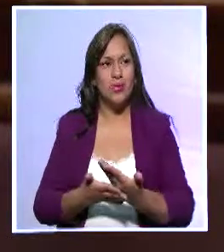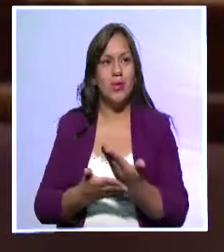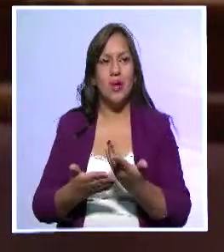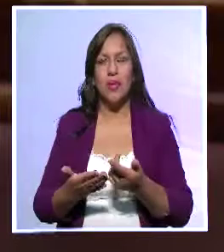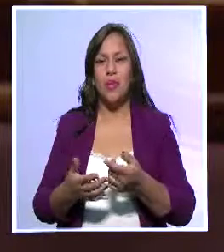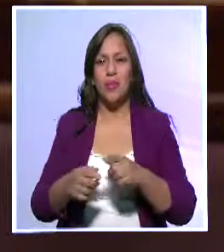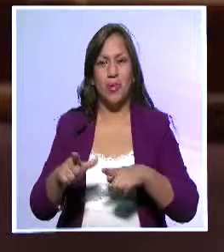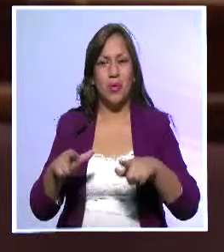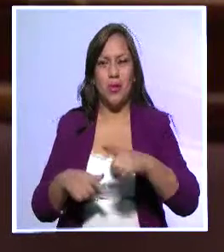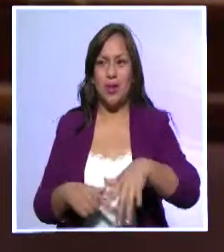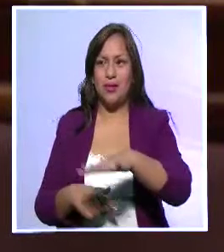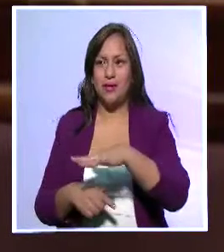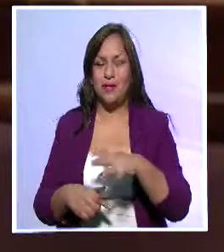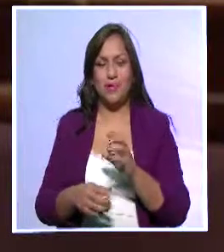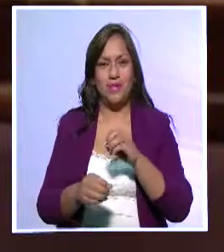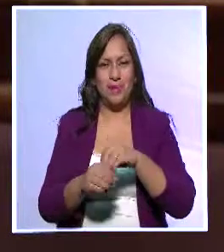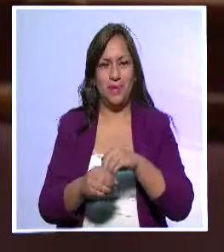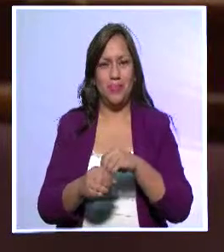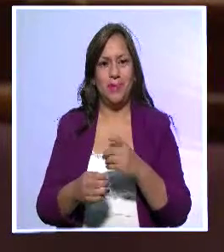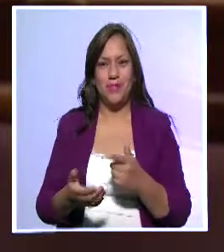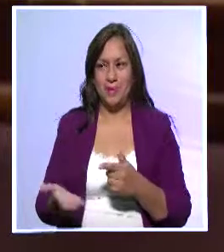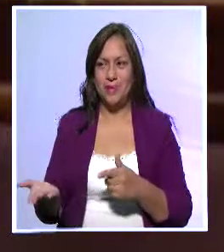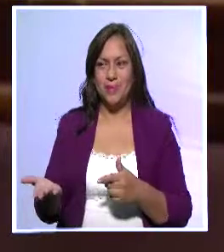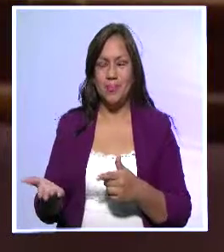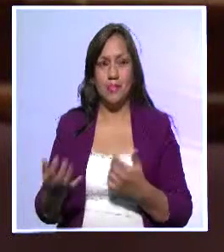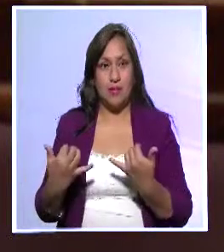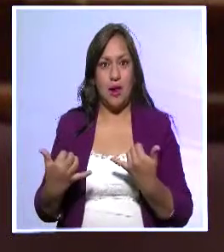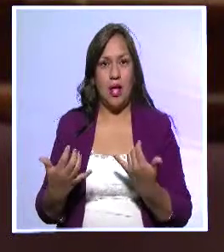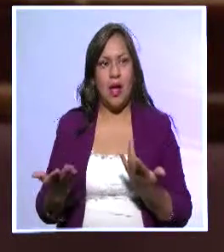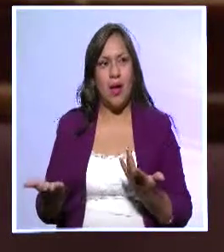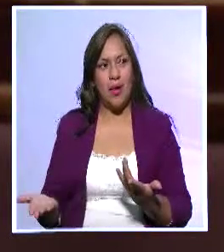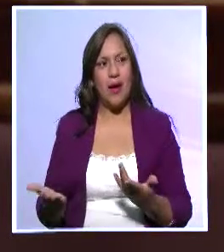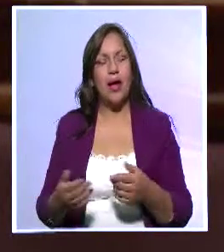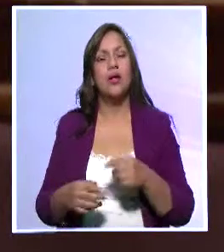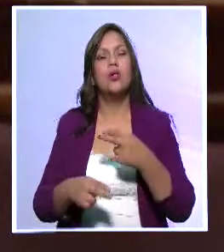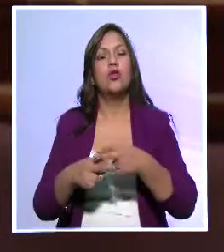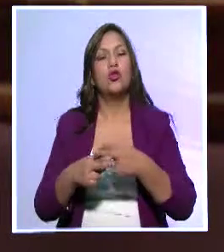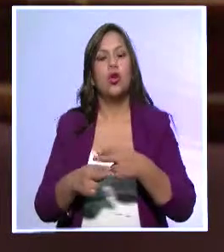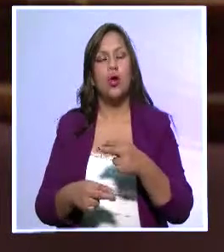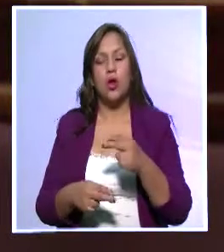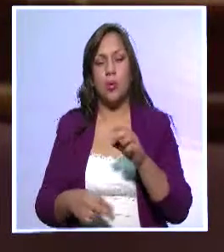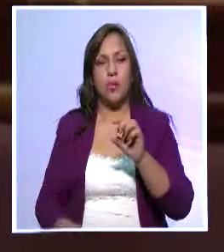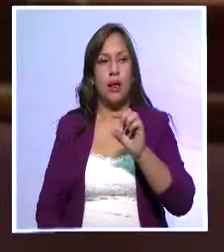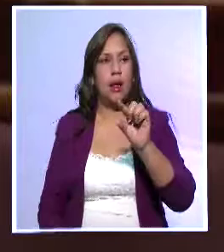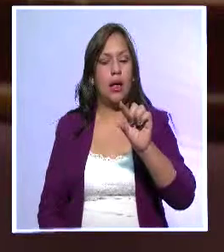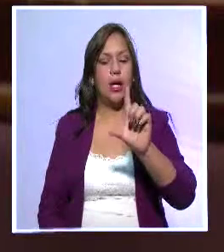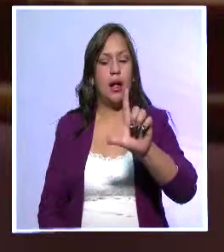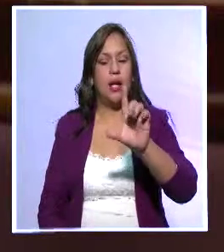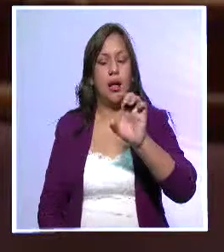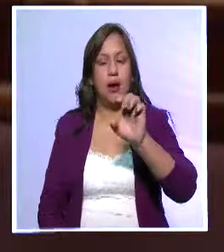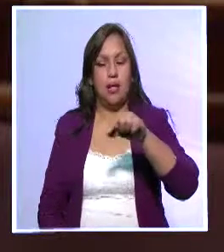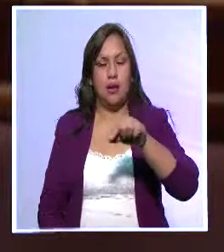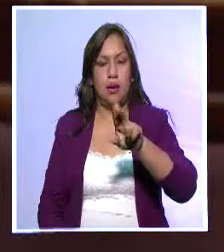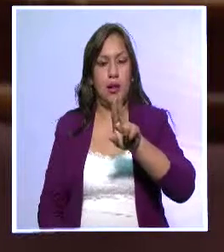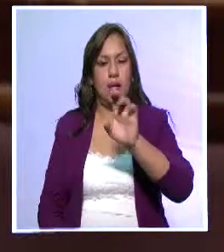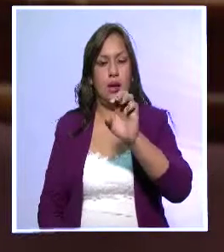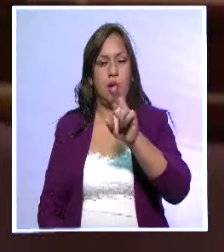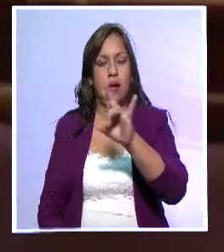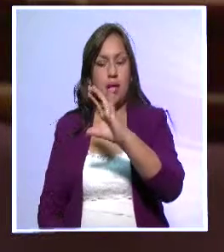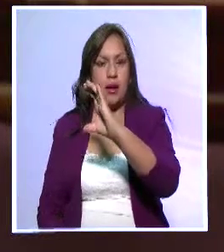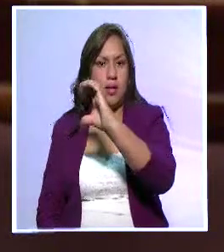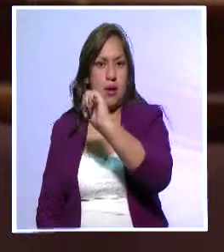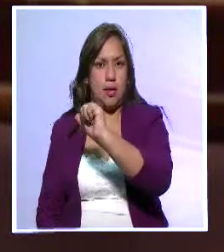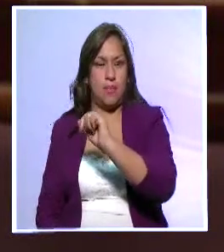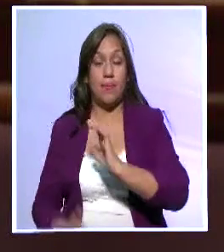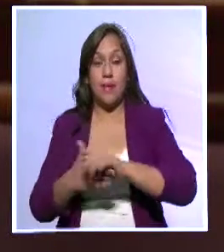que es el antiguo salón del Senado y que ahora es la Sala José Mejía Lequerica. Pues justamente el día de hoy, aprovechando que a